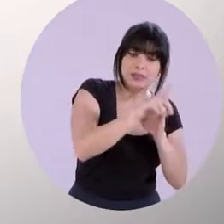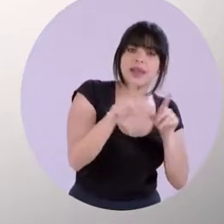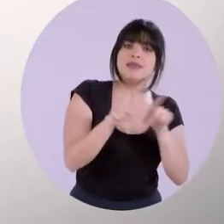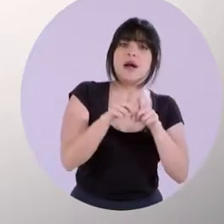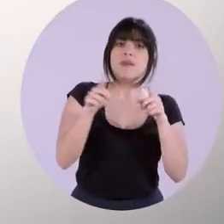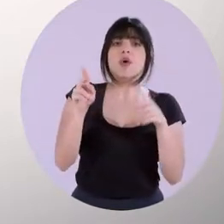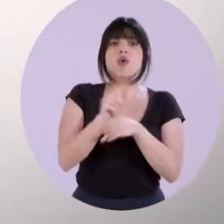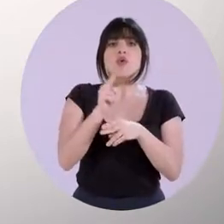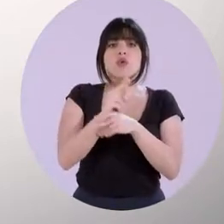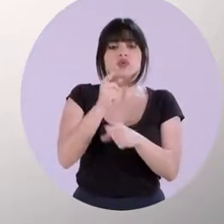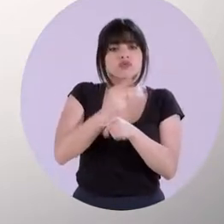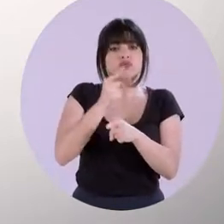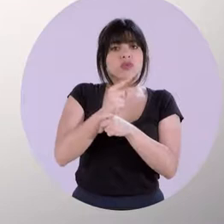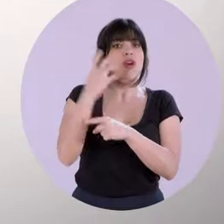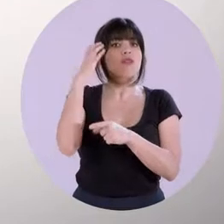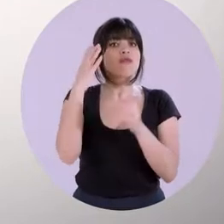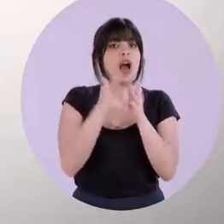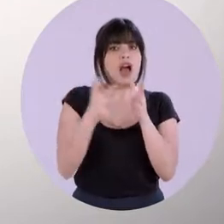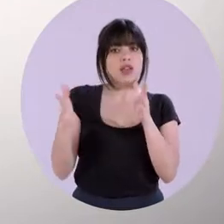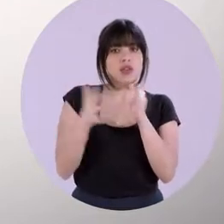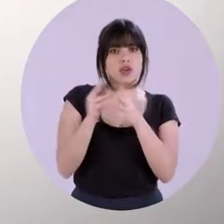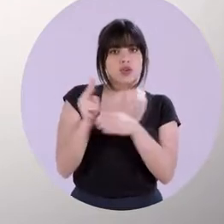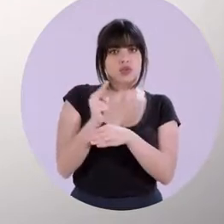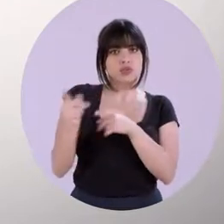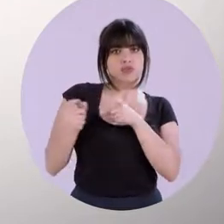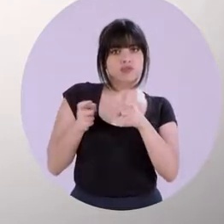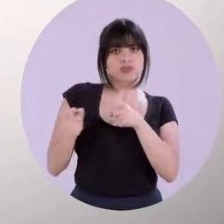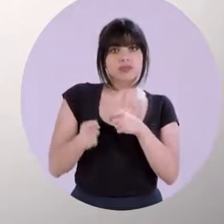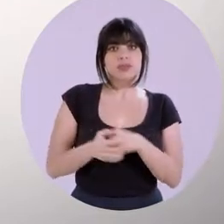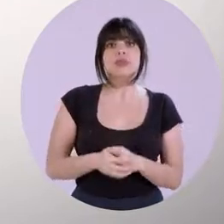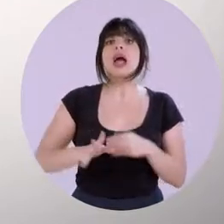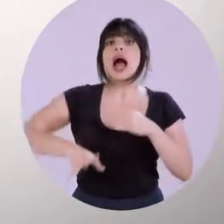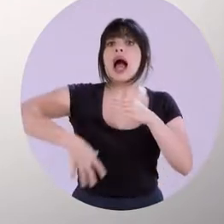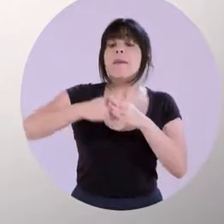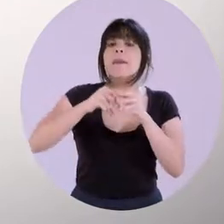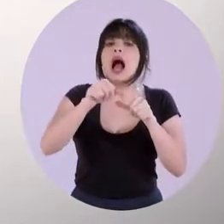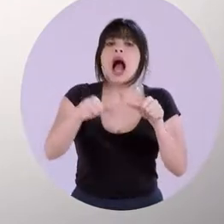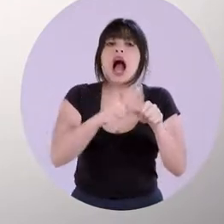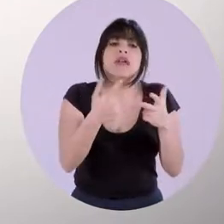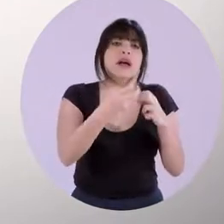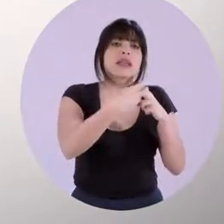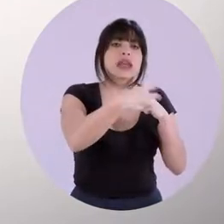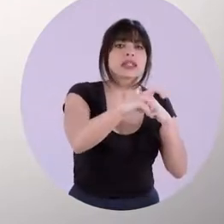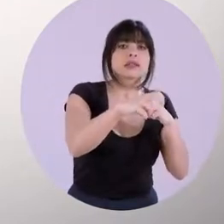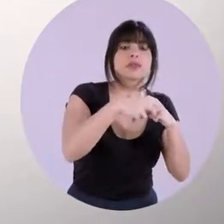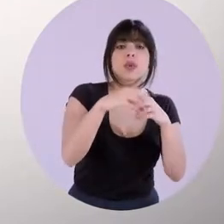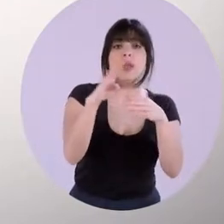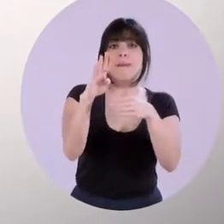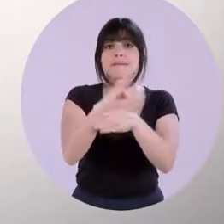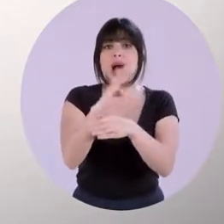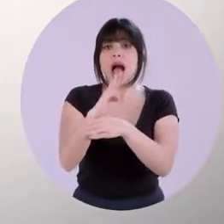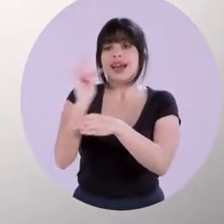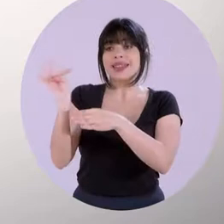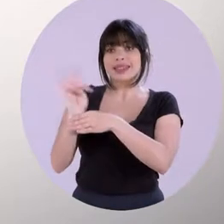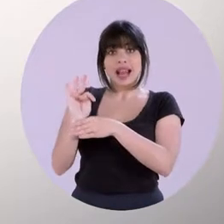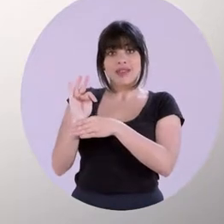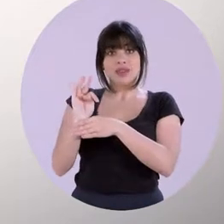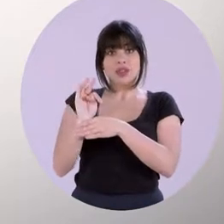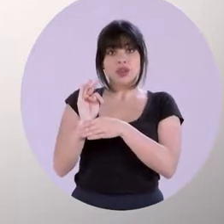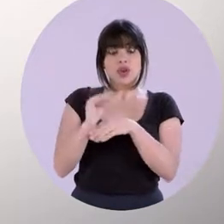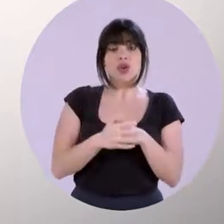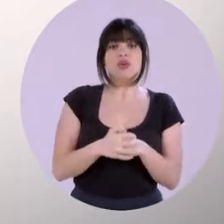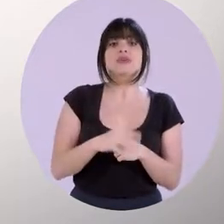eficiente del espectro radioeléctrico. Además, en ámbitos como el transporte, la banca y la televisión,